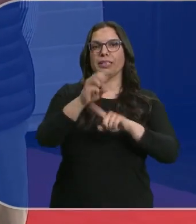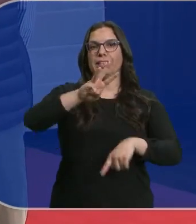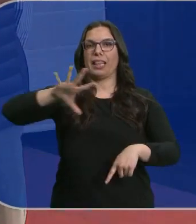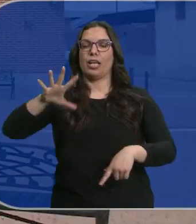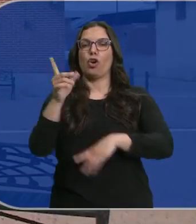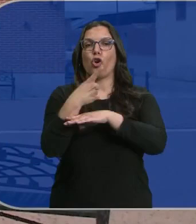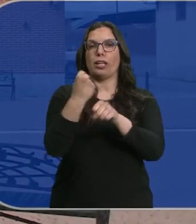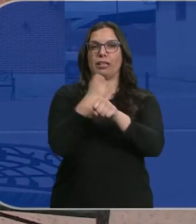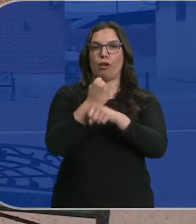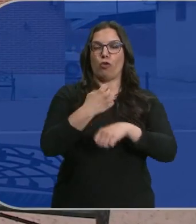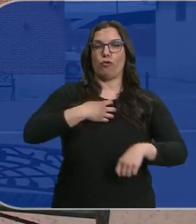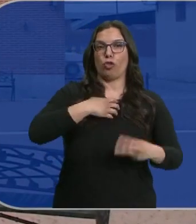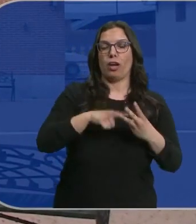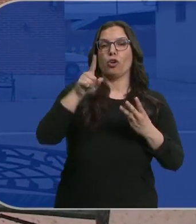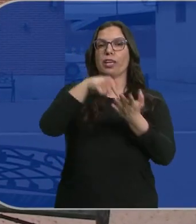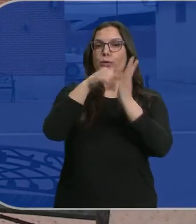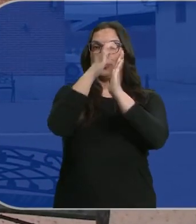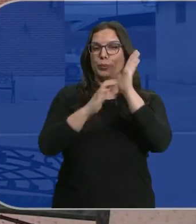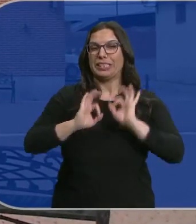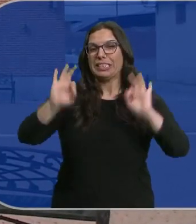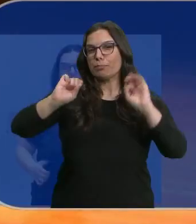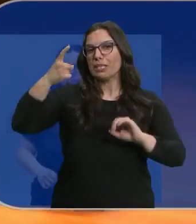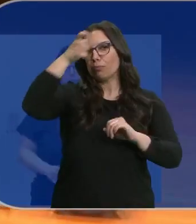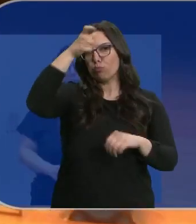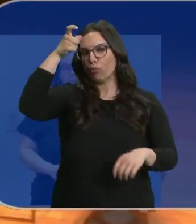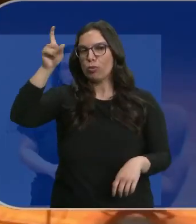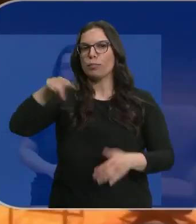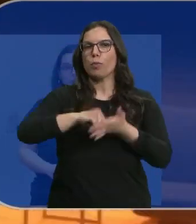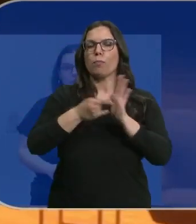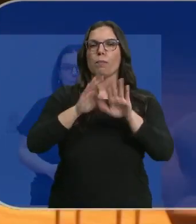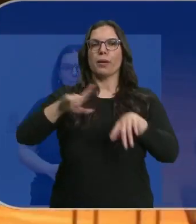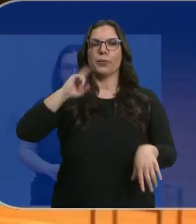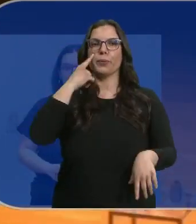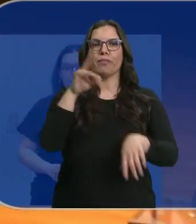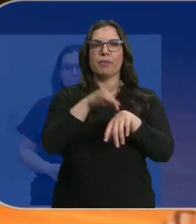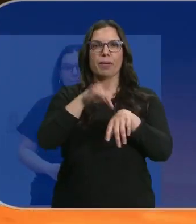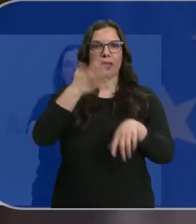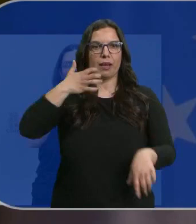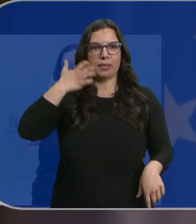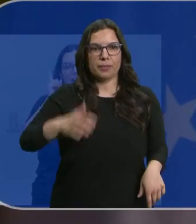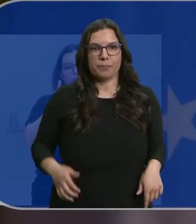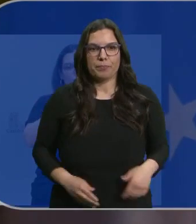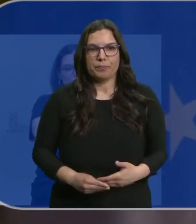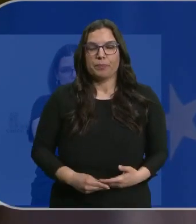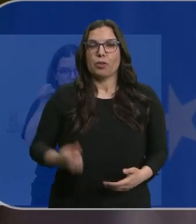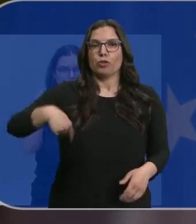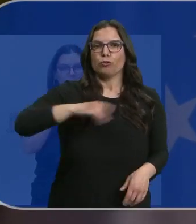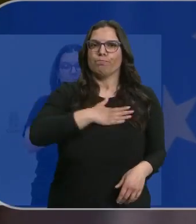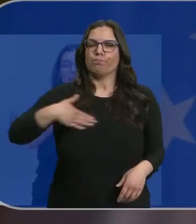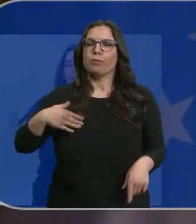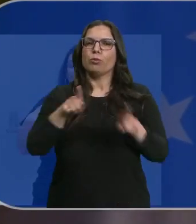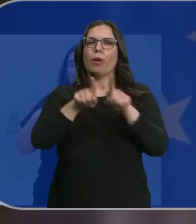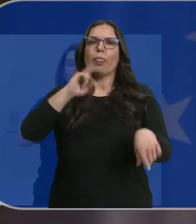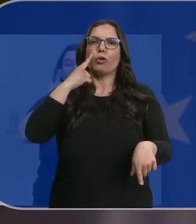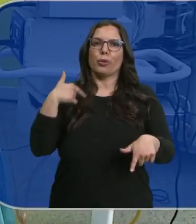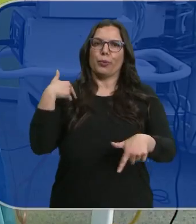los funcionarios. La bajada de impuestos con especial mimo en el medio rural. Un plan para la detección de enfermedades raras. Queremos acelerar